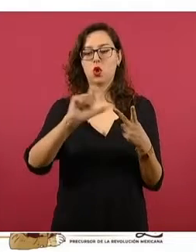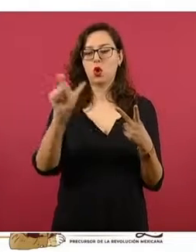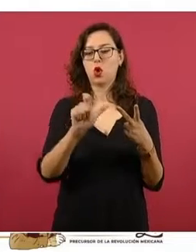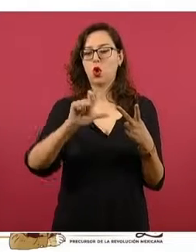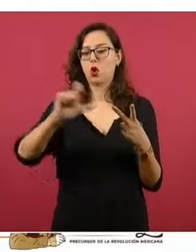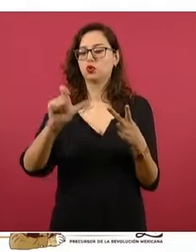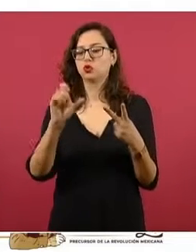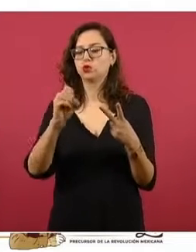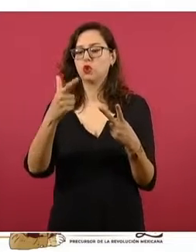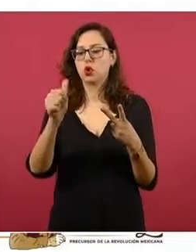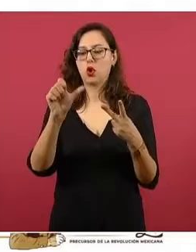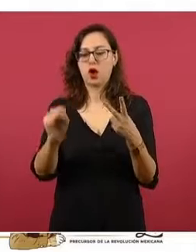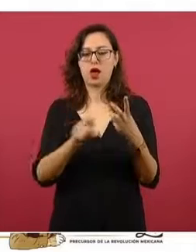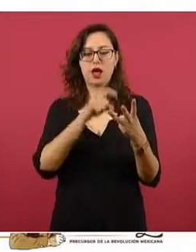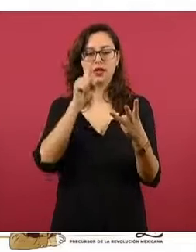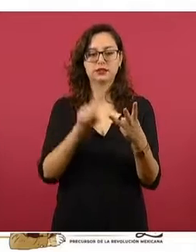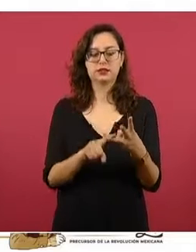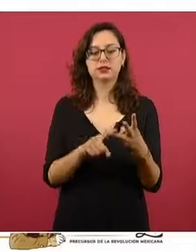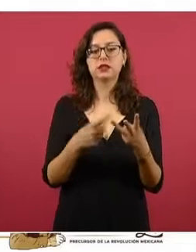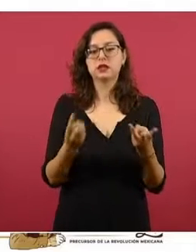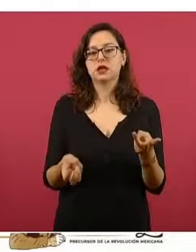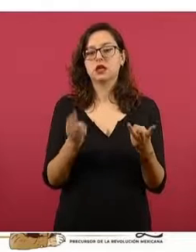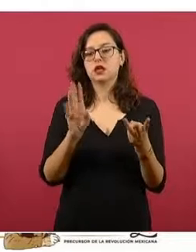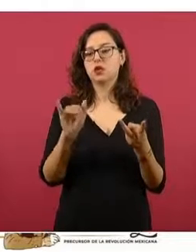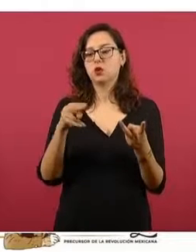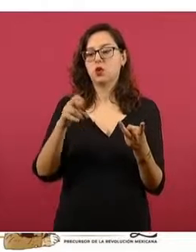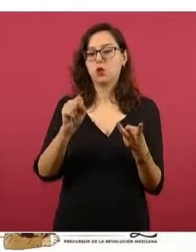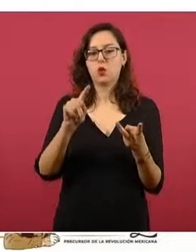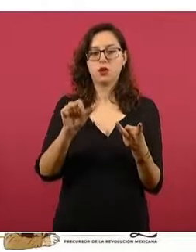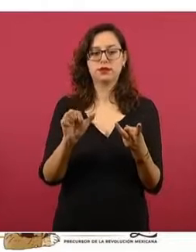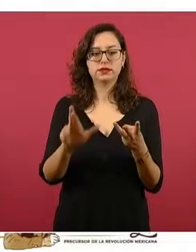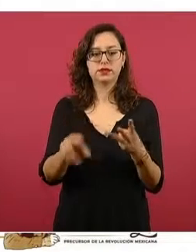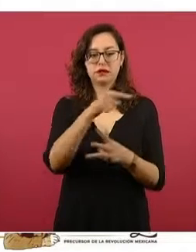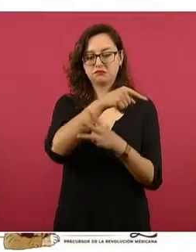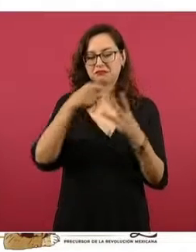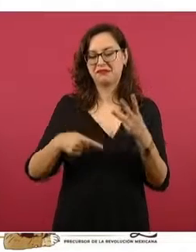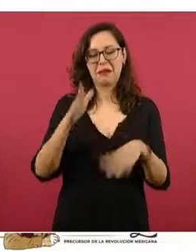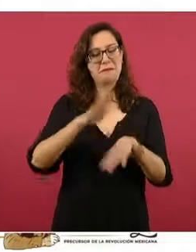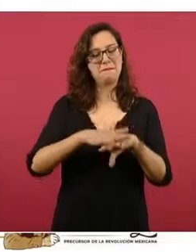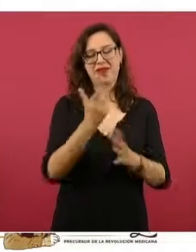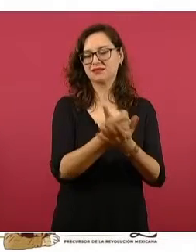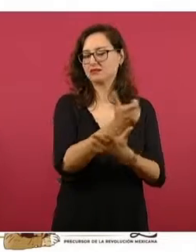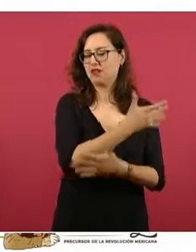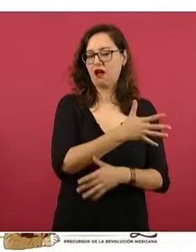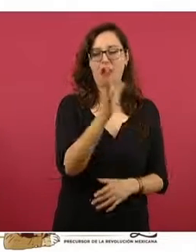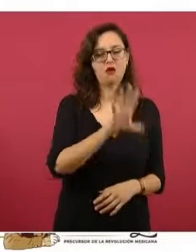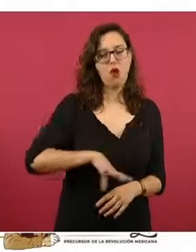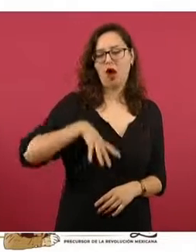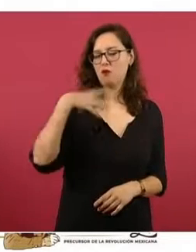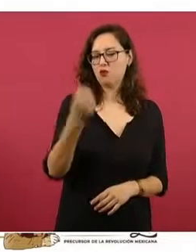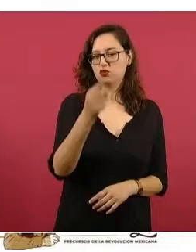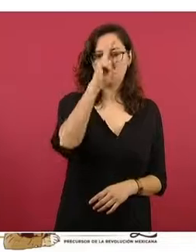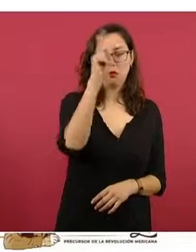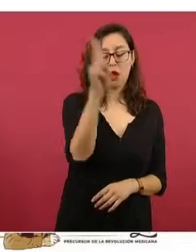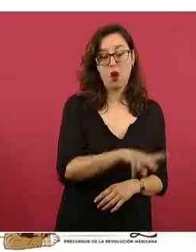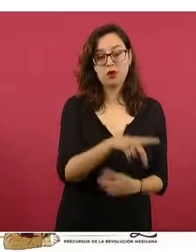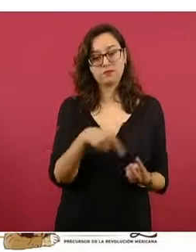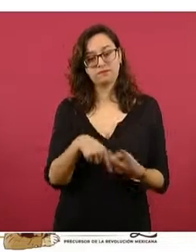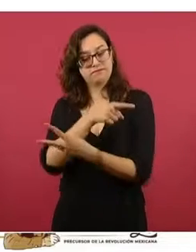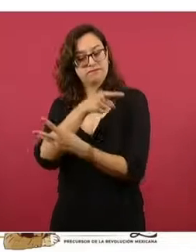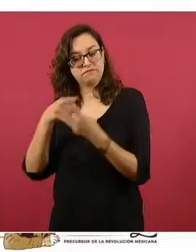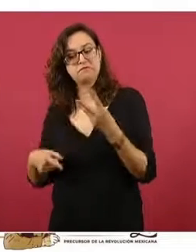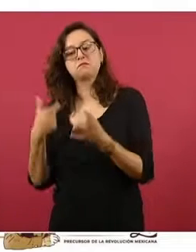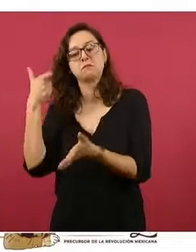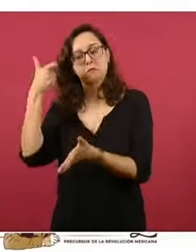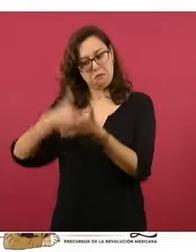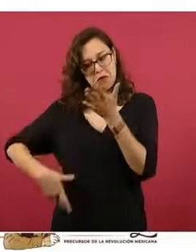marcas más careras en el país esta semana que cerró y las tres que han sido aliadas de los consumidores y que lo han